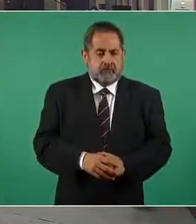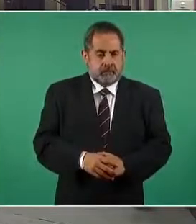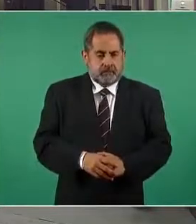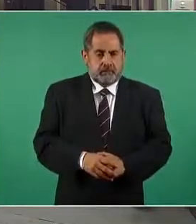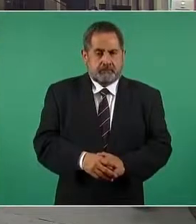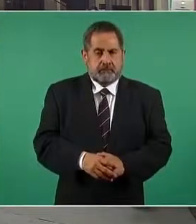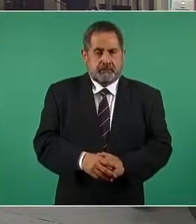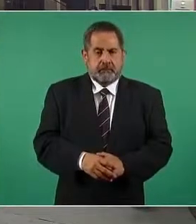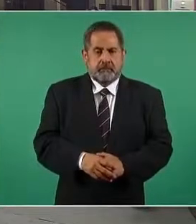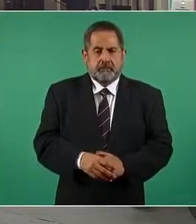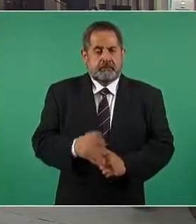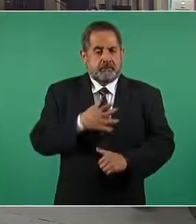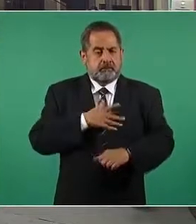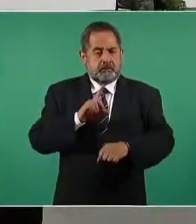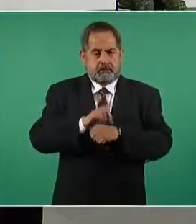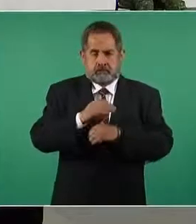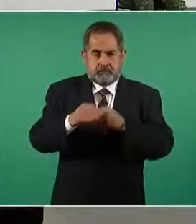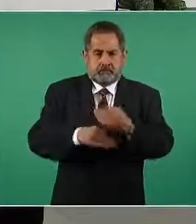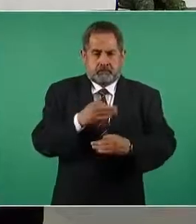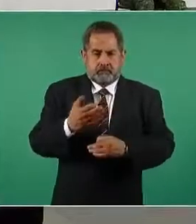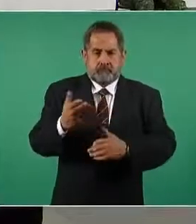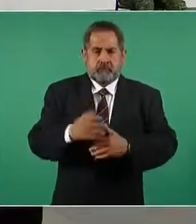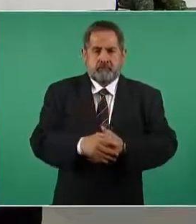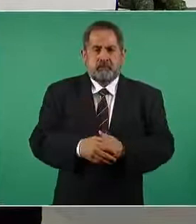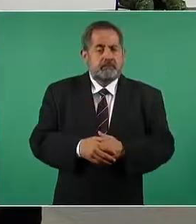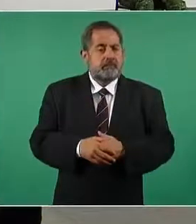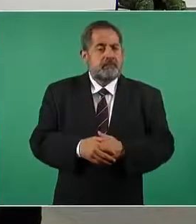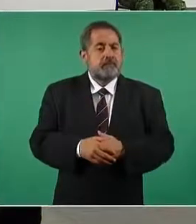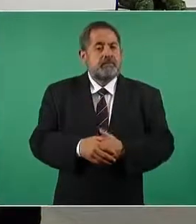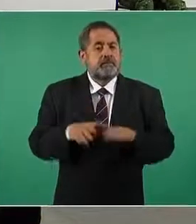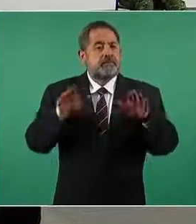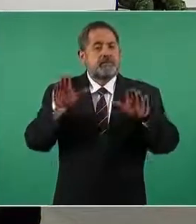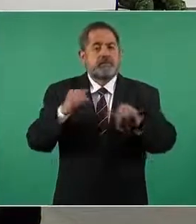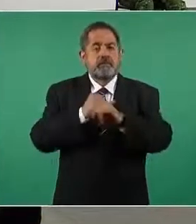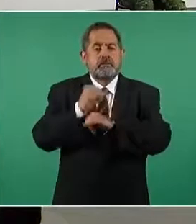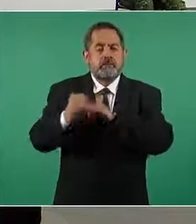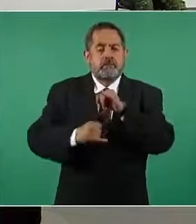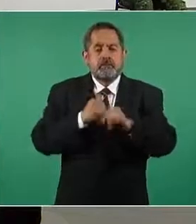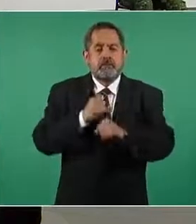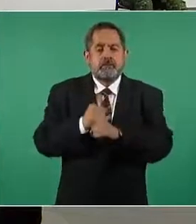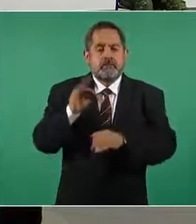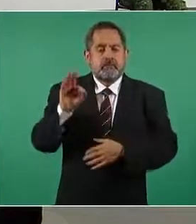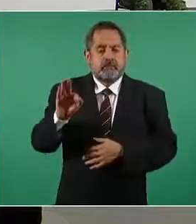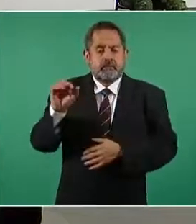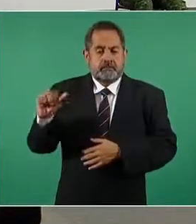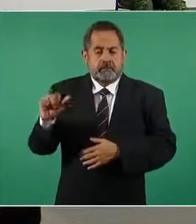Buenos días a todos el aeropuerto internacional Felipe Ángeles